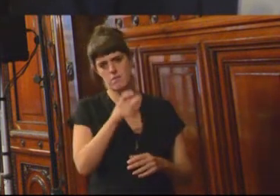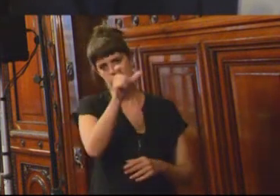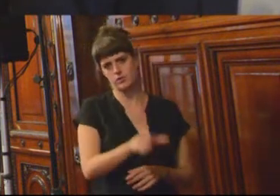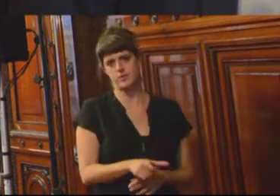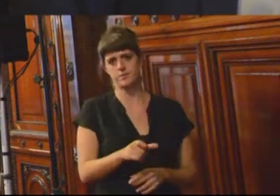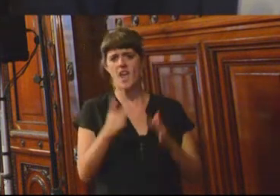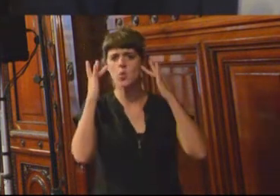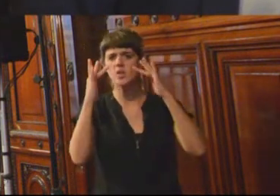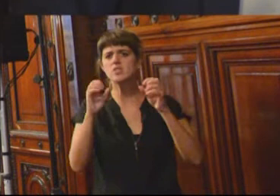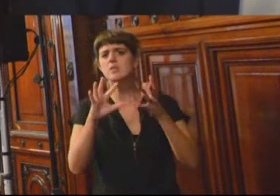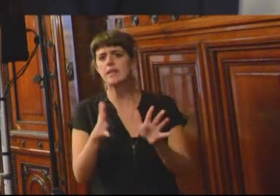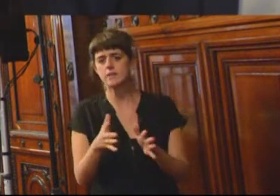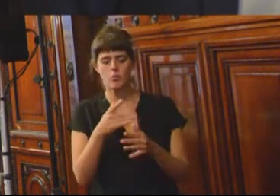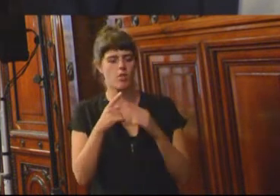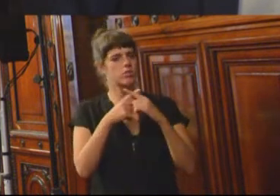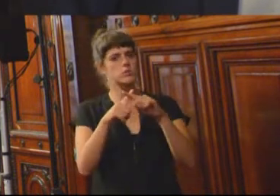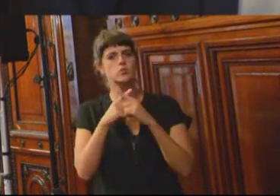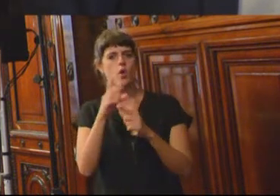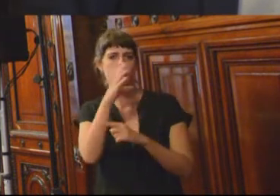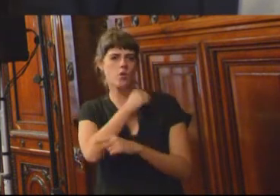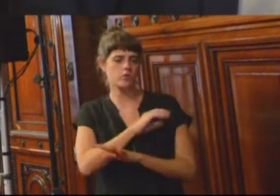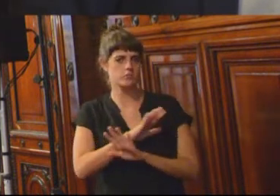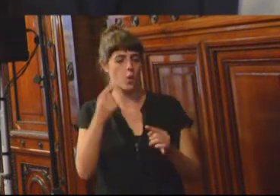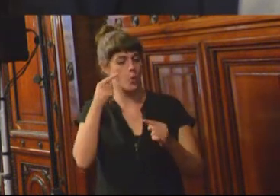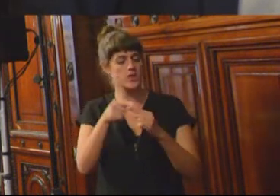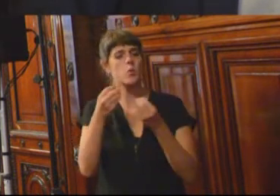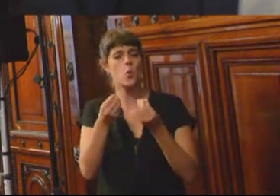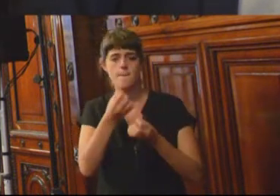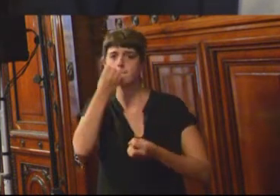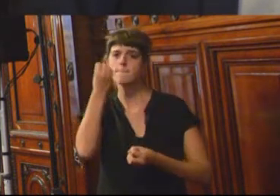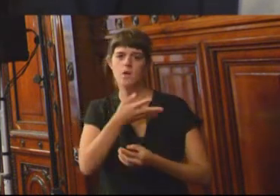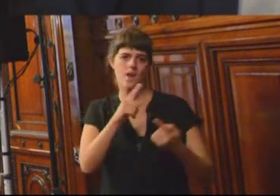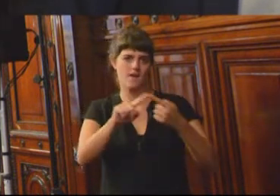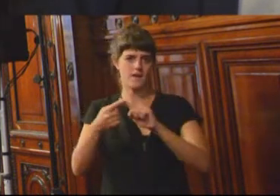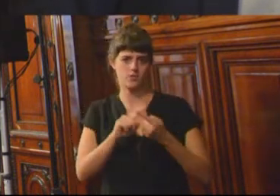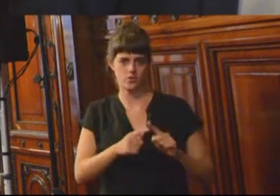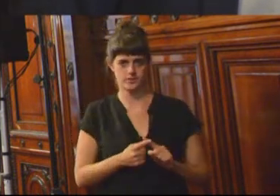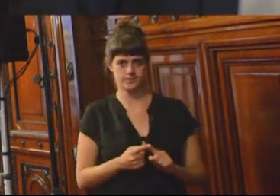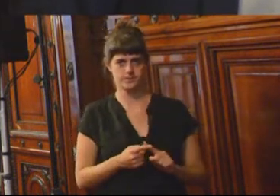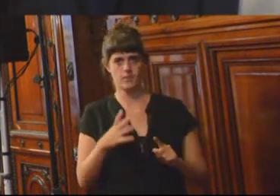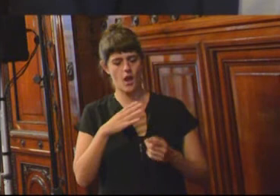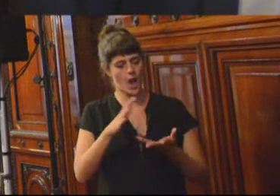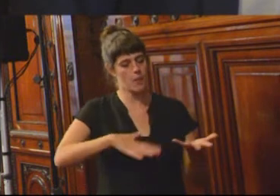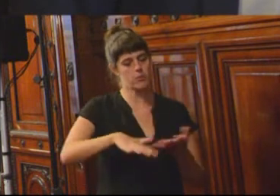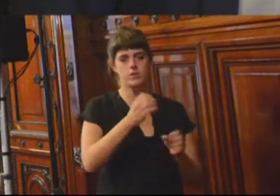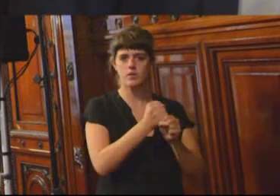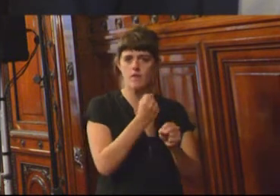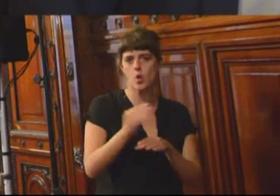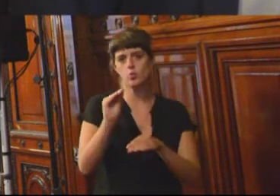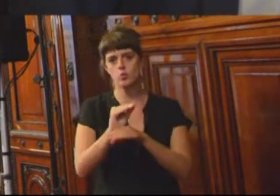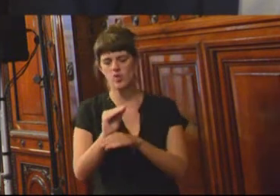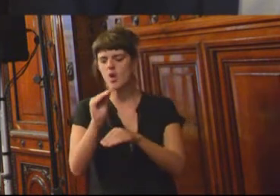es más que eso la educación. Con un objetivo que es mejorar nuestras relaciones. Hay una amblesca entre trabajo y cultura. La cultura en tanto